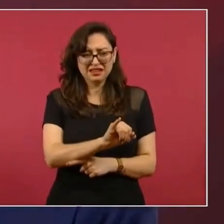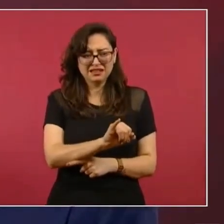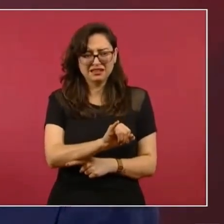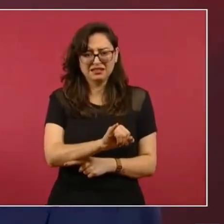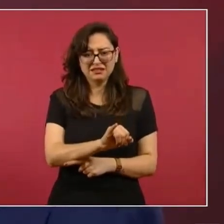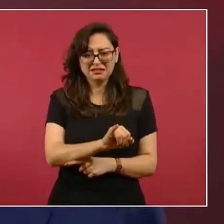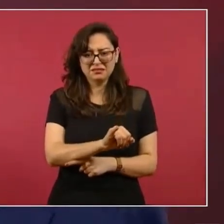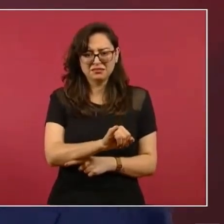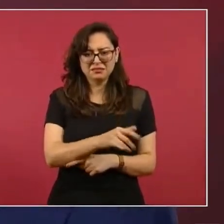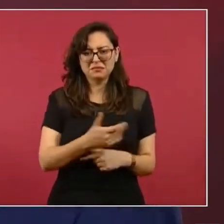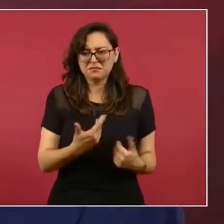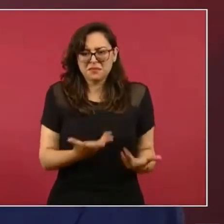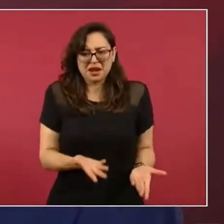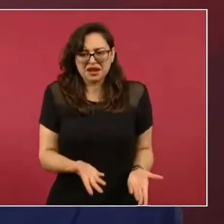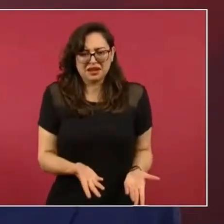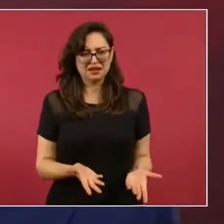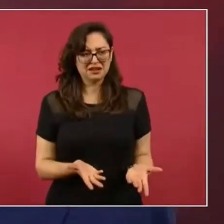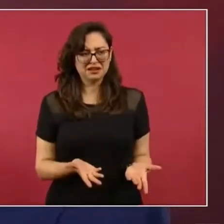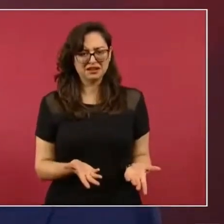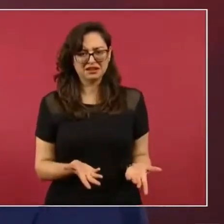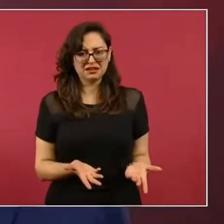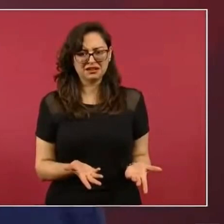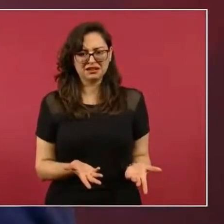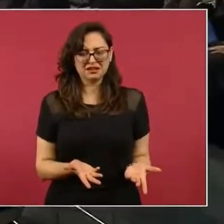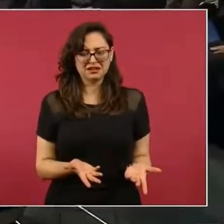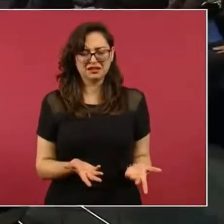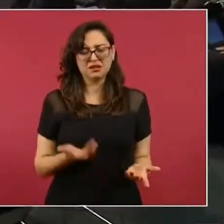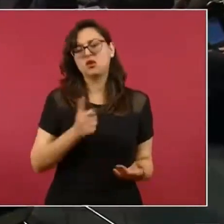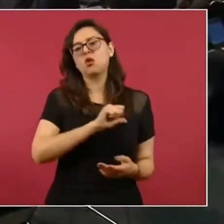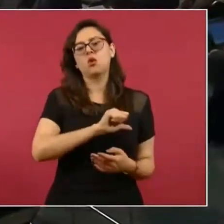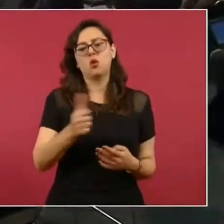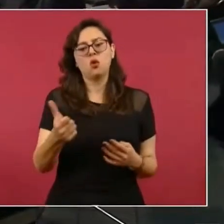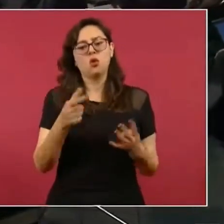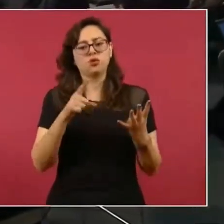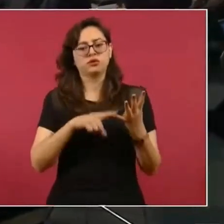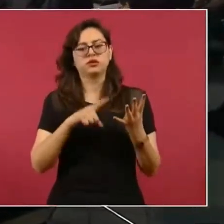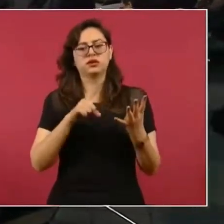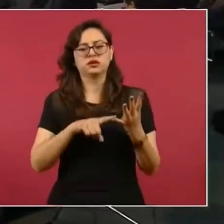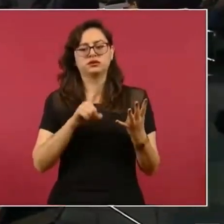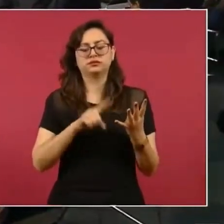La otra dependencia. La Este.